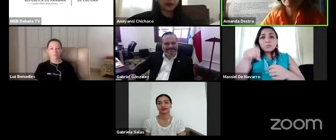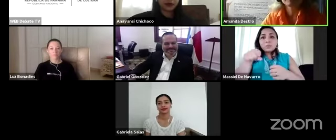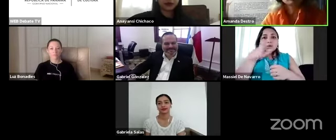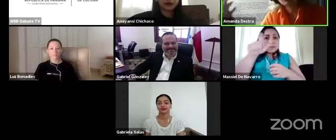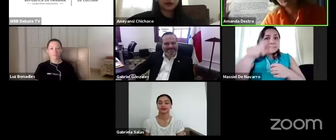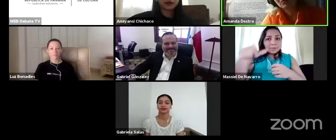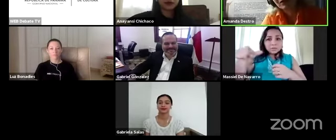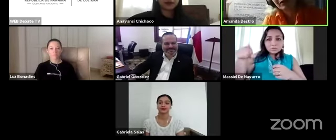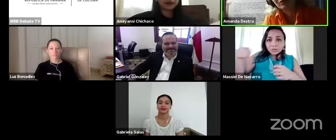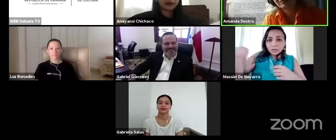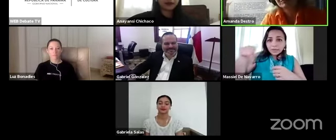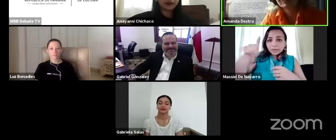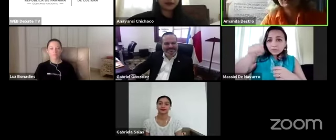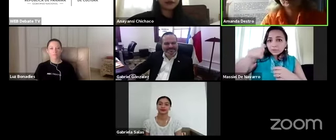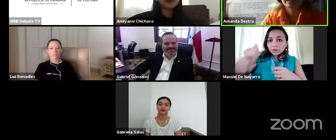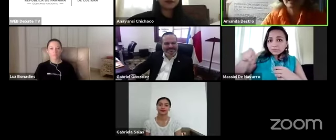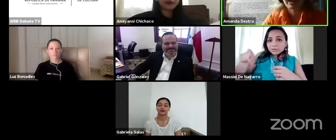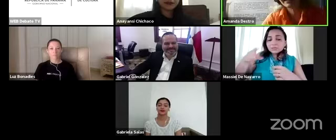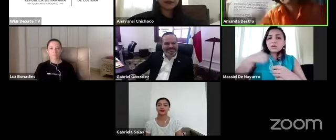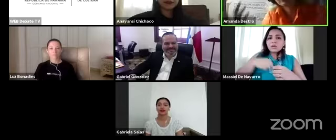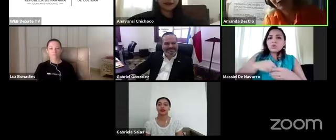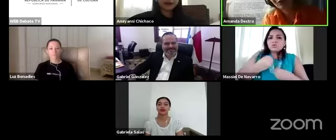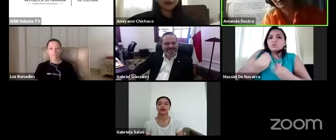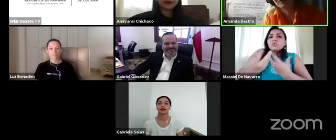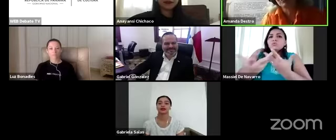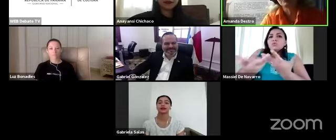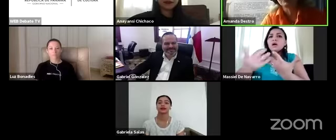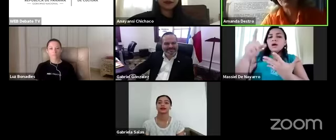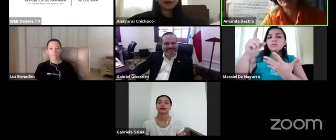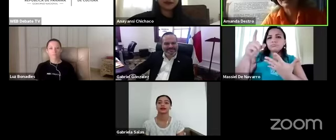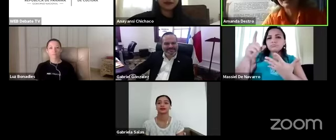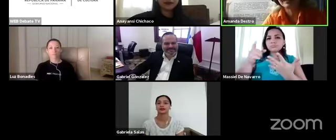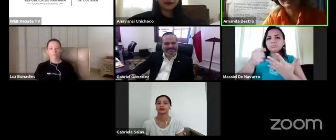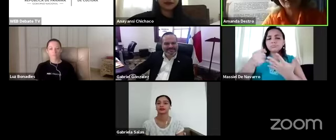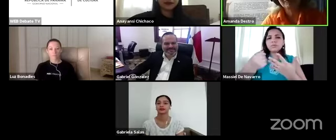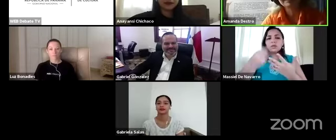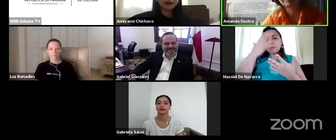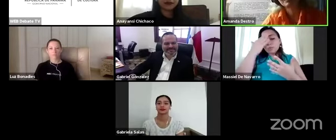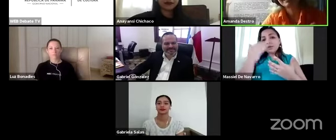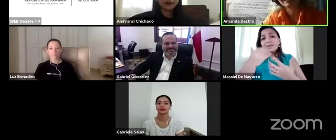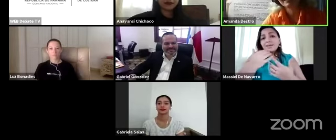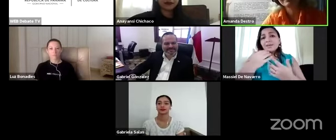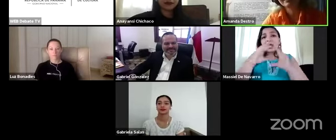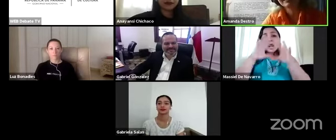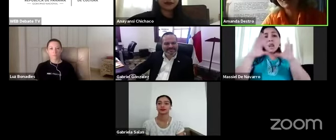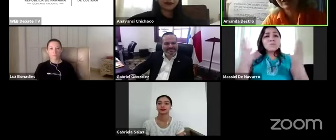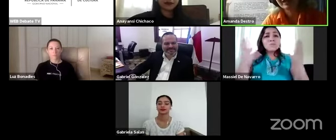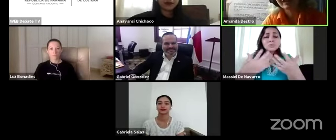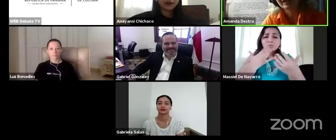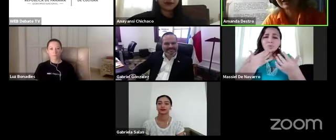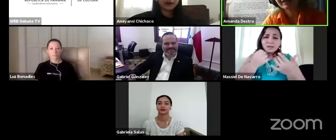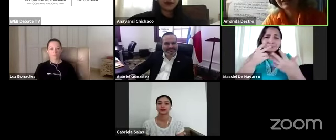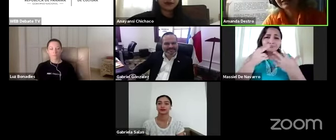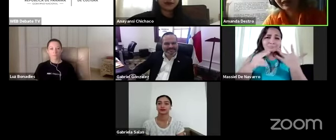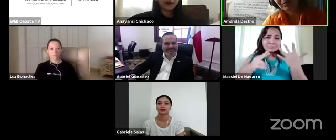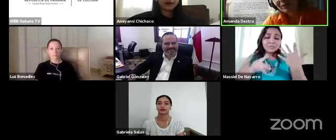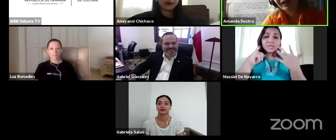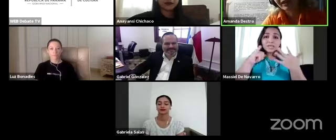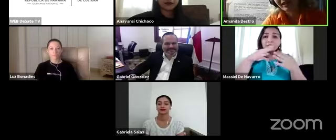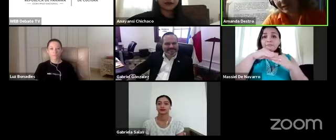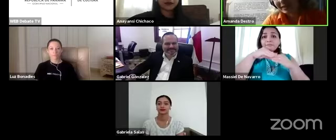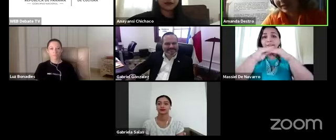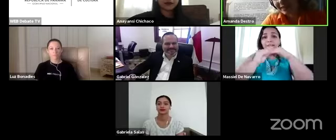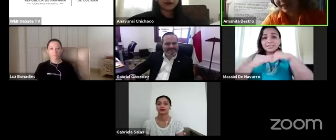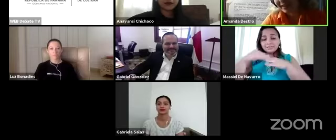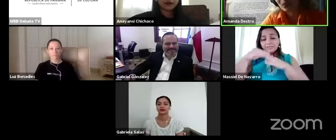de todo público porque hay de todo en el mundo y esta flexibilidad es lo que tenemos